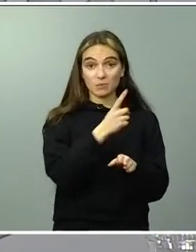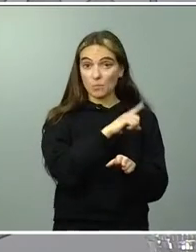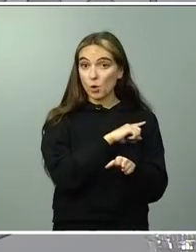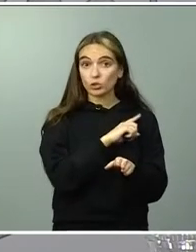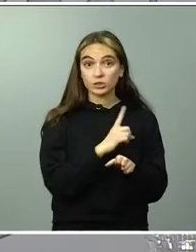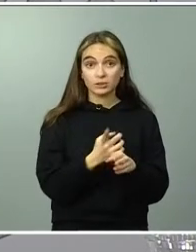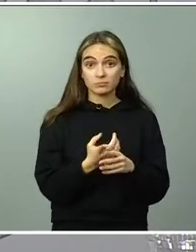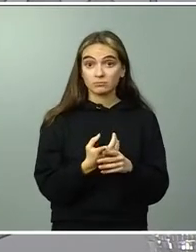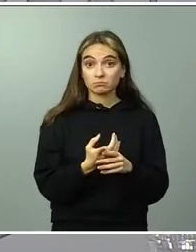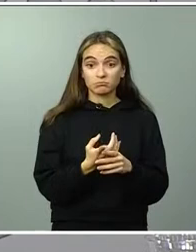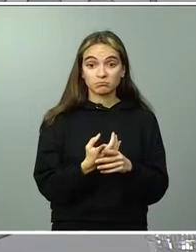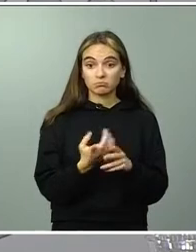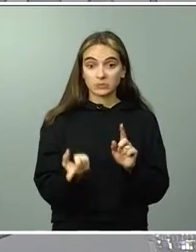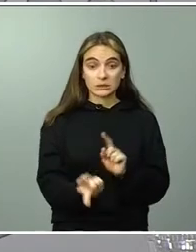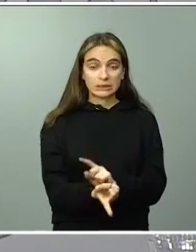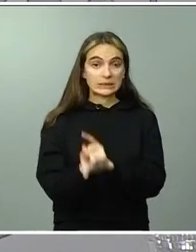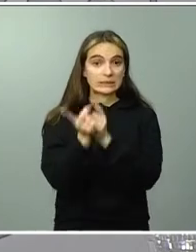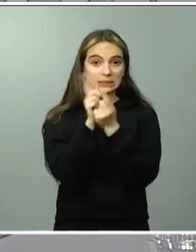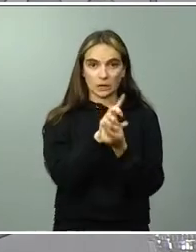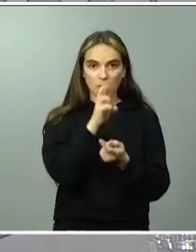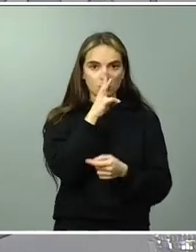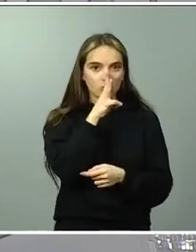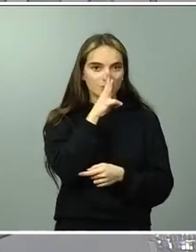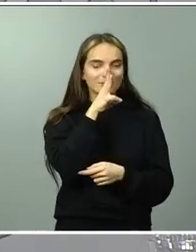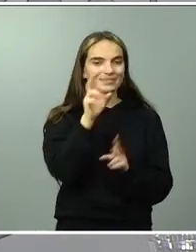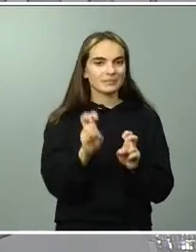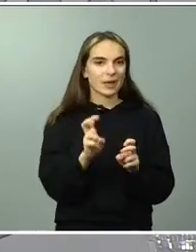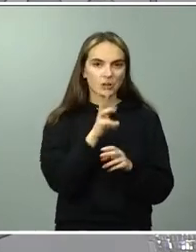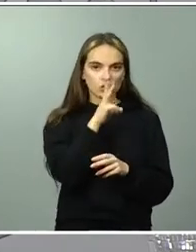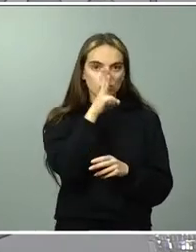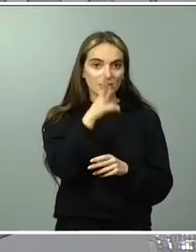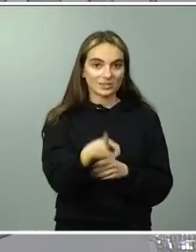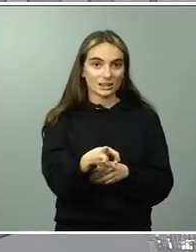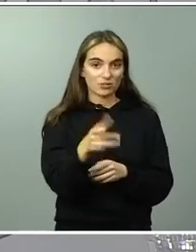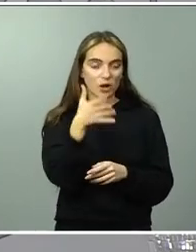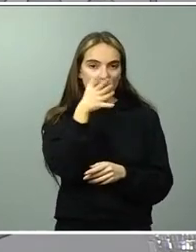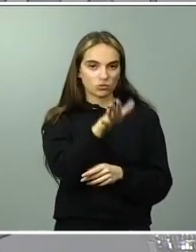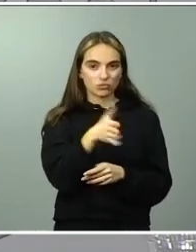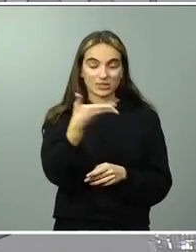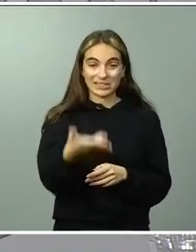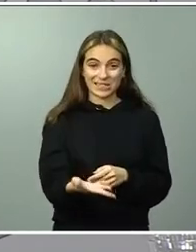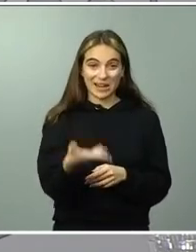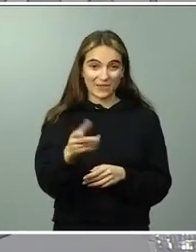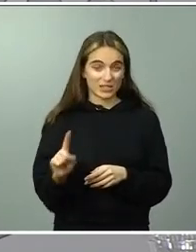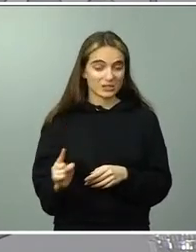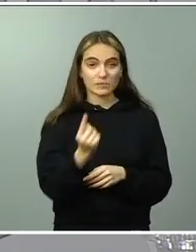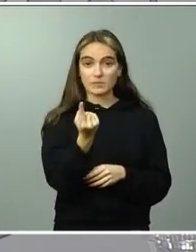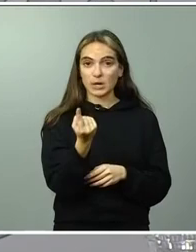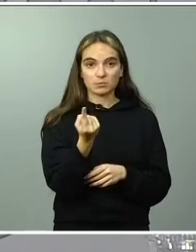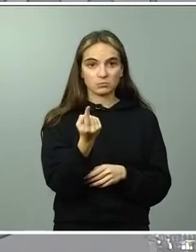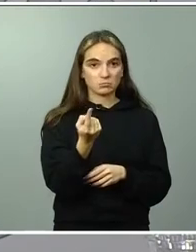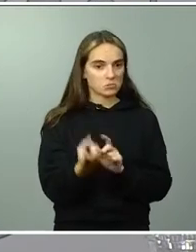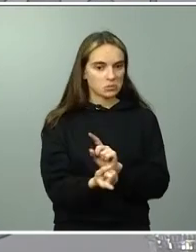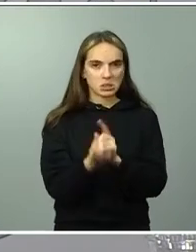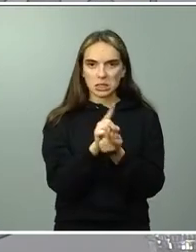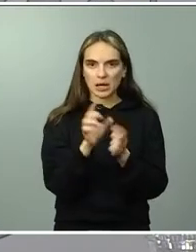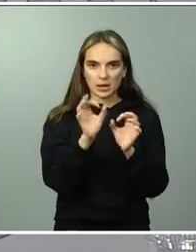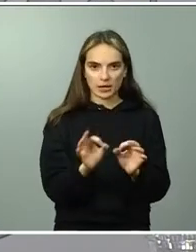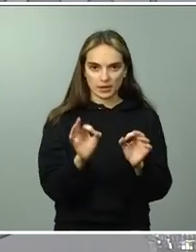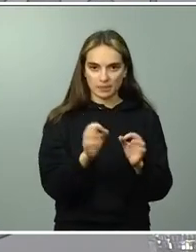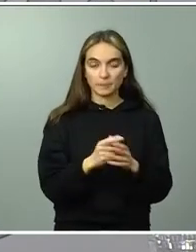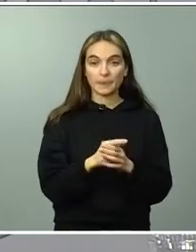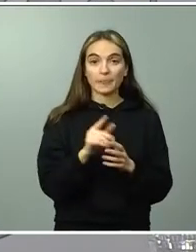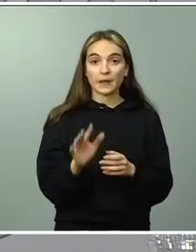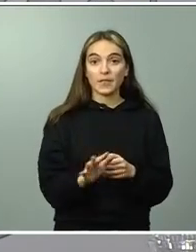previsión de los tres años para las faltas más graves y es que coincide además por otro lado con el